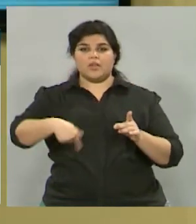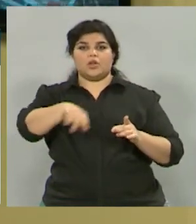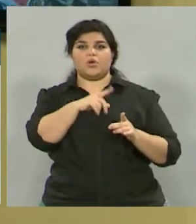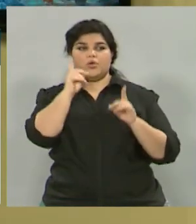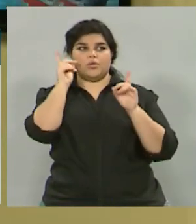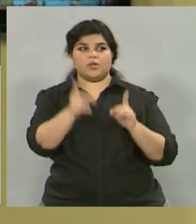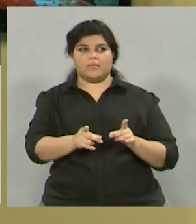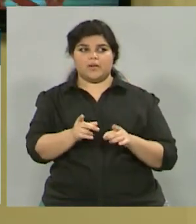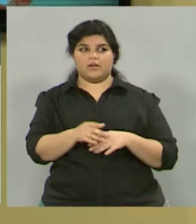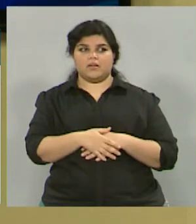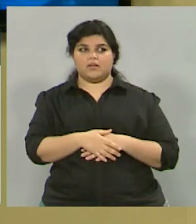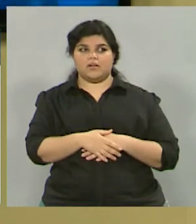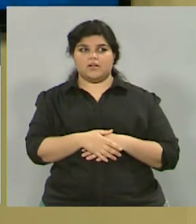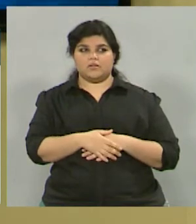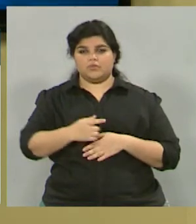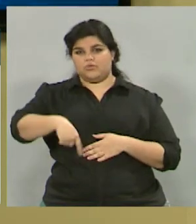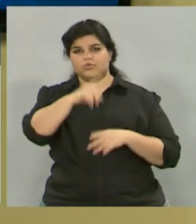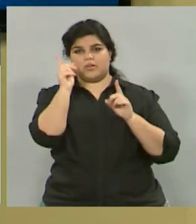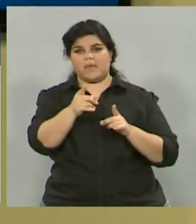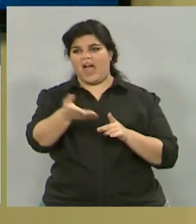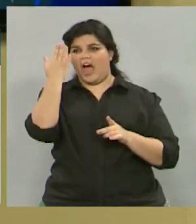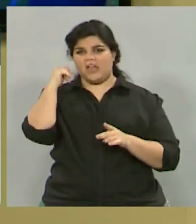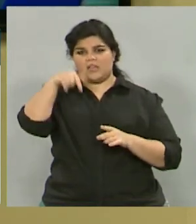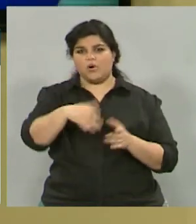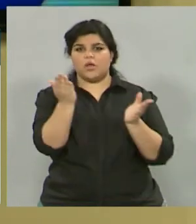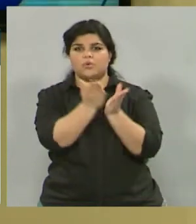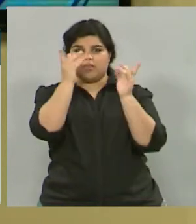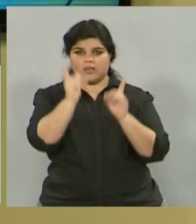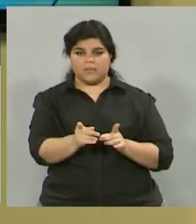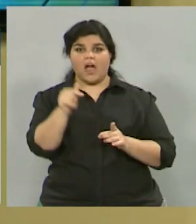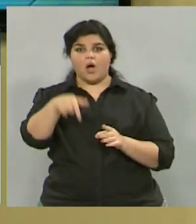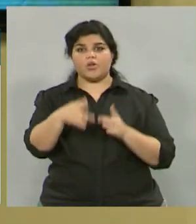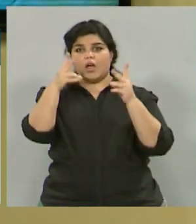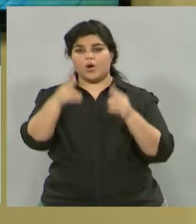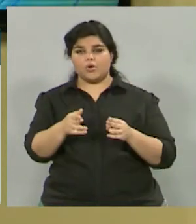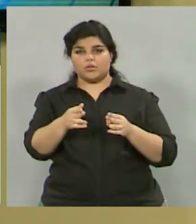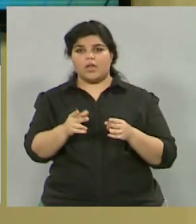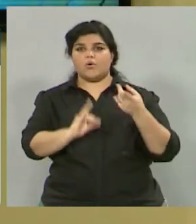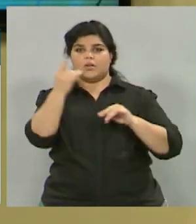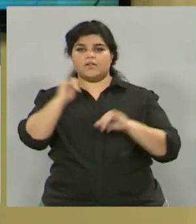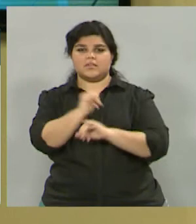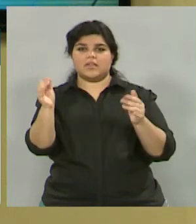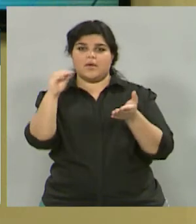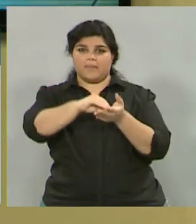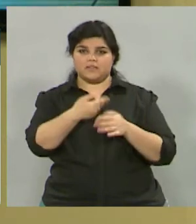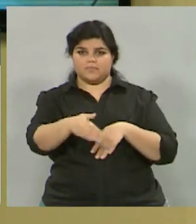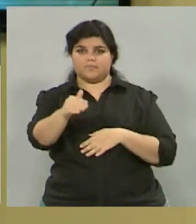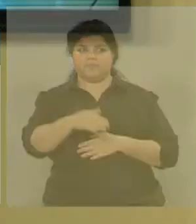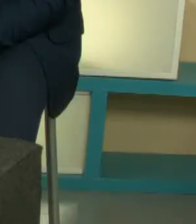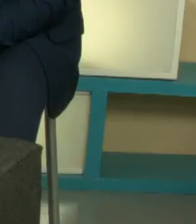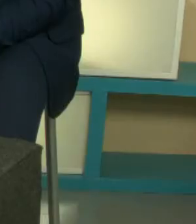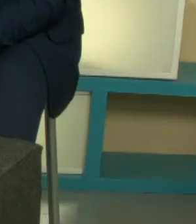en un cierto punto nosotros, que también somos y fuimos estudiantes en algún momento. Nos vamos a ir a una pausa, enseguida volvemos con más Unidiversidad Noticias.